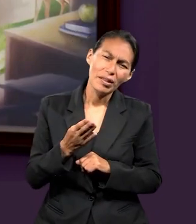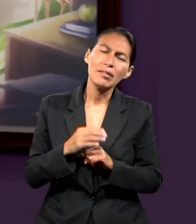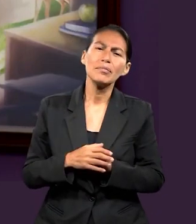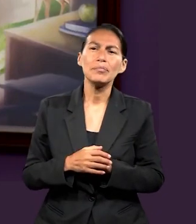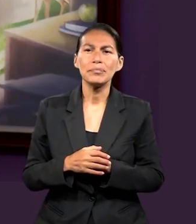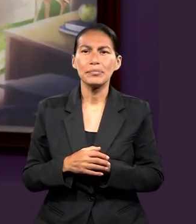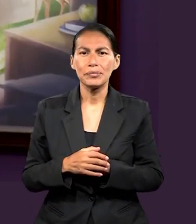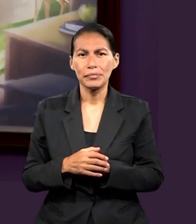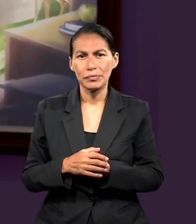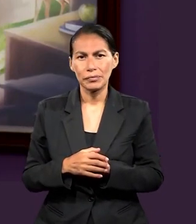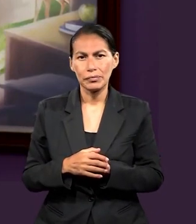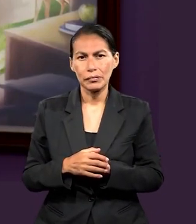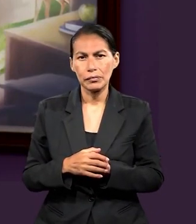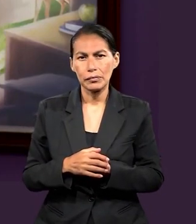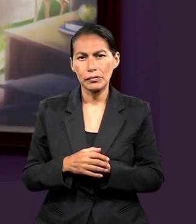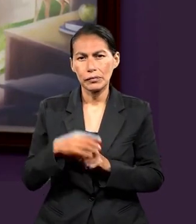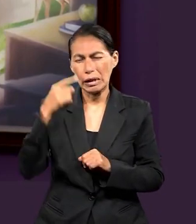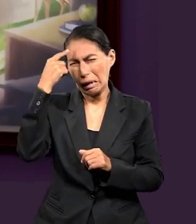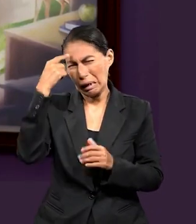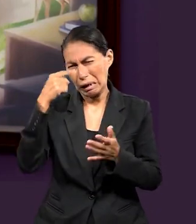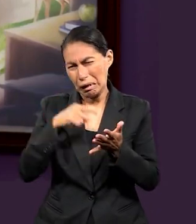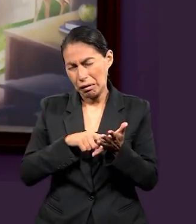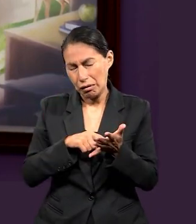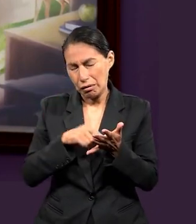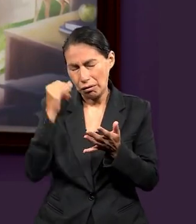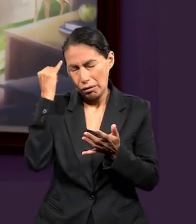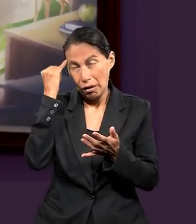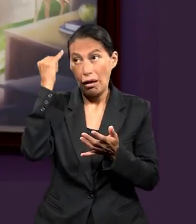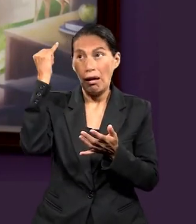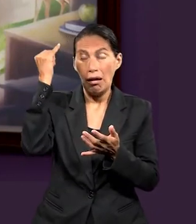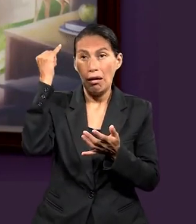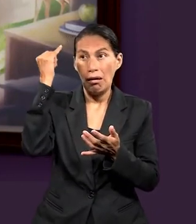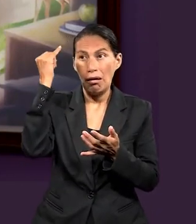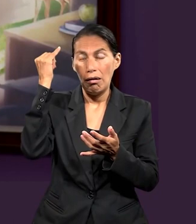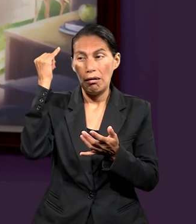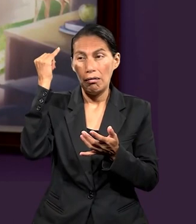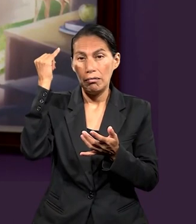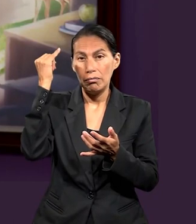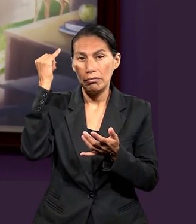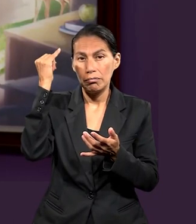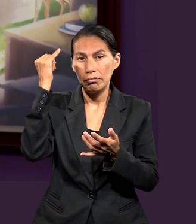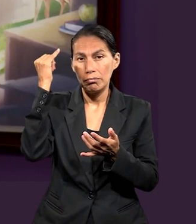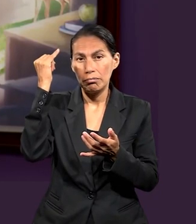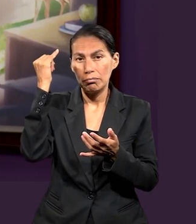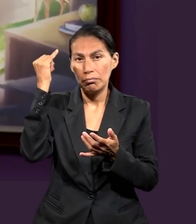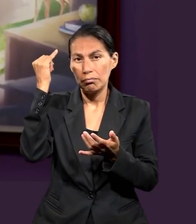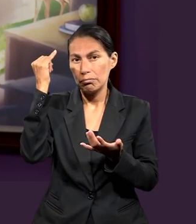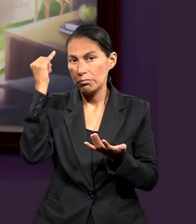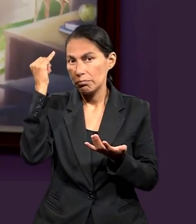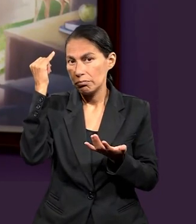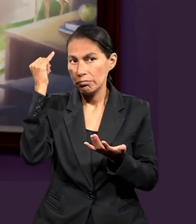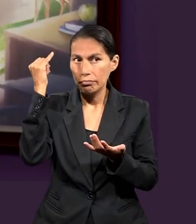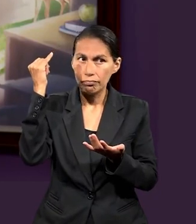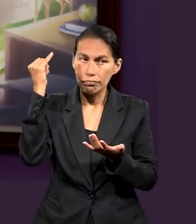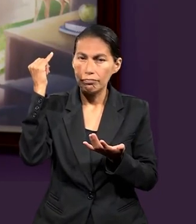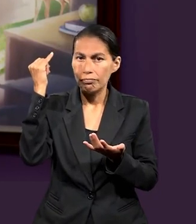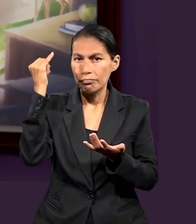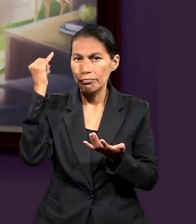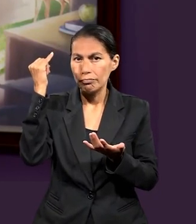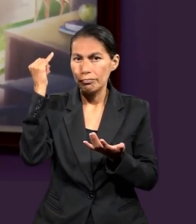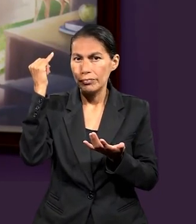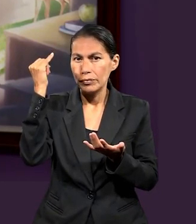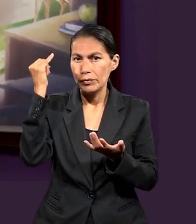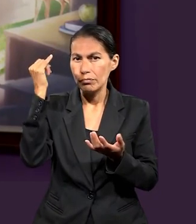apenas lo estaba formulando. Bueno, pues yo creo que así con la primera idea que se me viene ahorita, me quedo